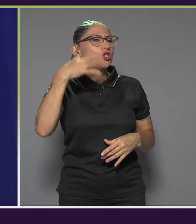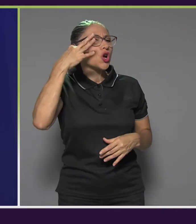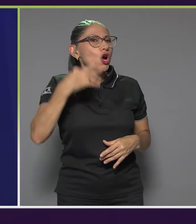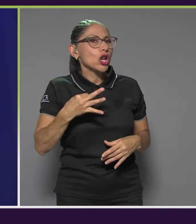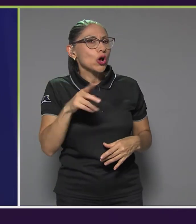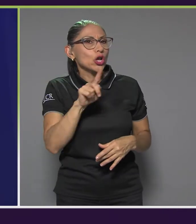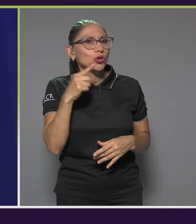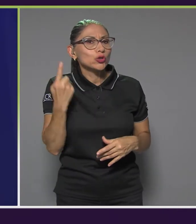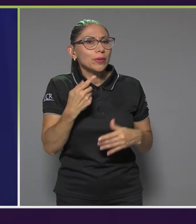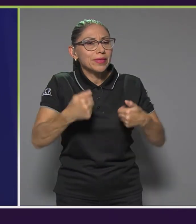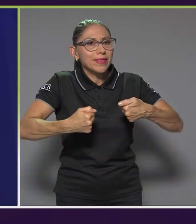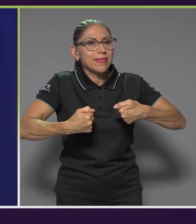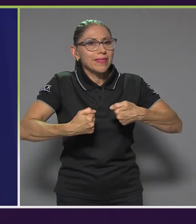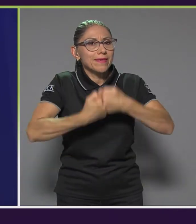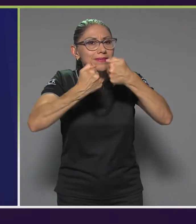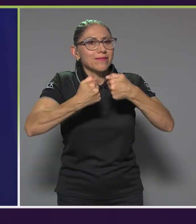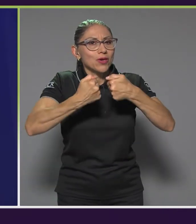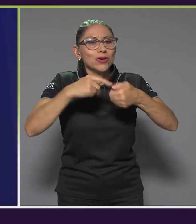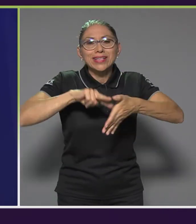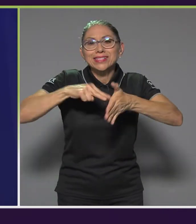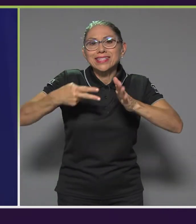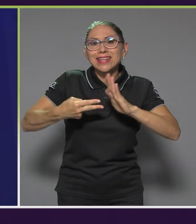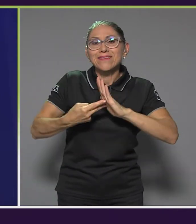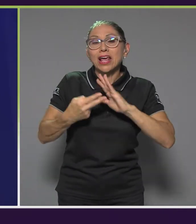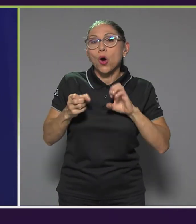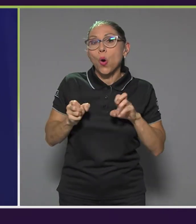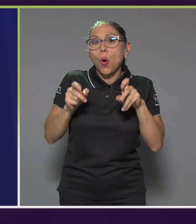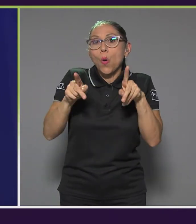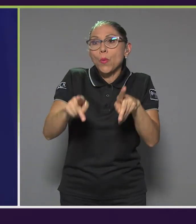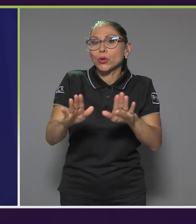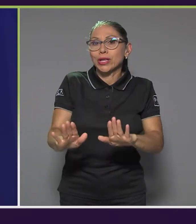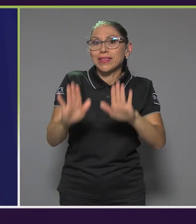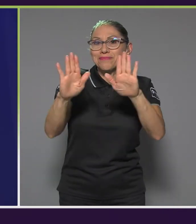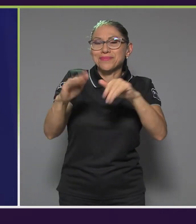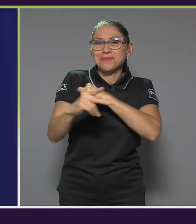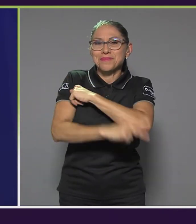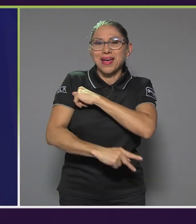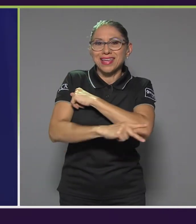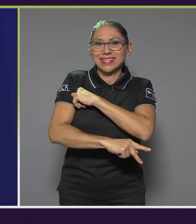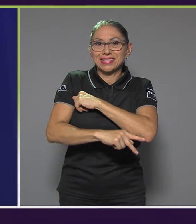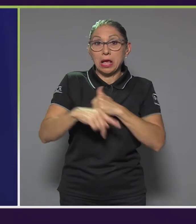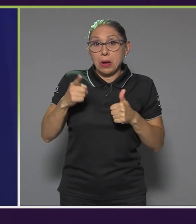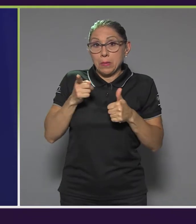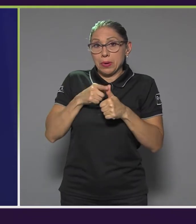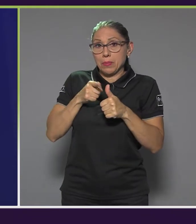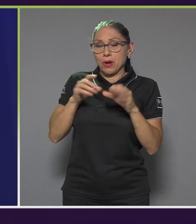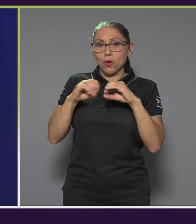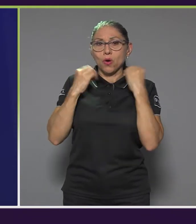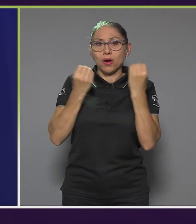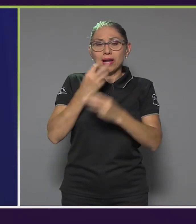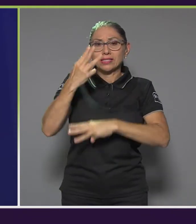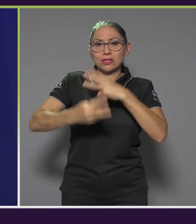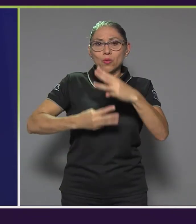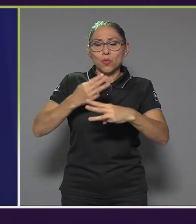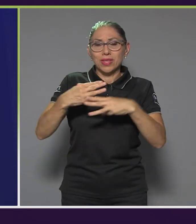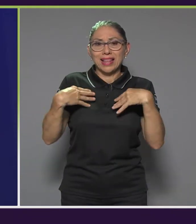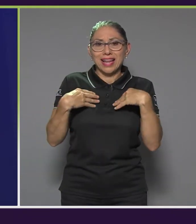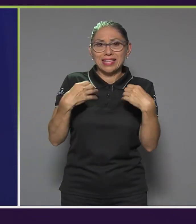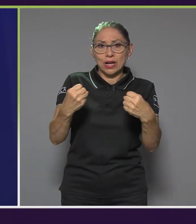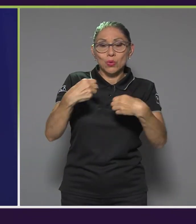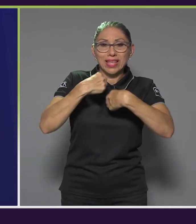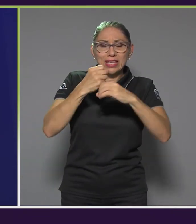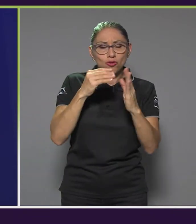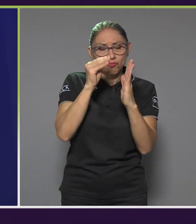gran oportunidad para el país. En un inicio, la guía como tal de la Organización Mundial de la Salud fue adaptada a un manual